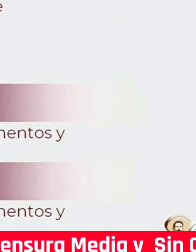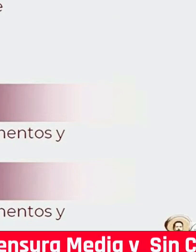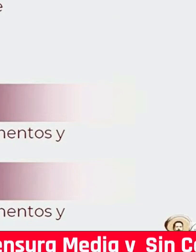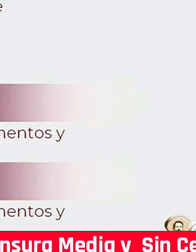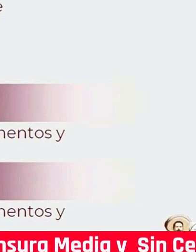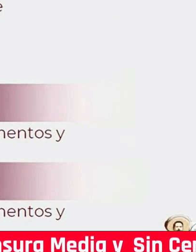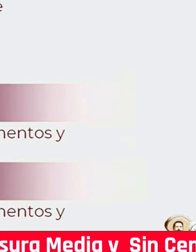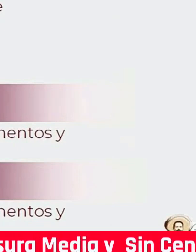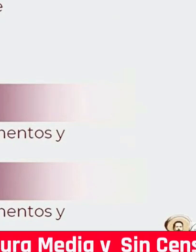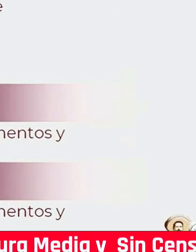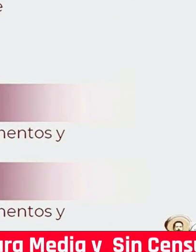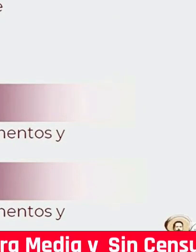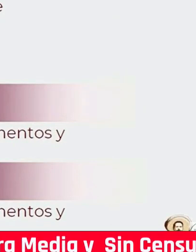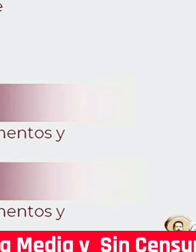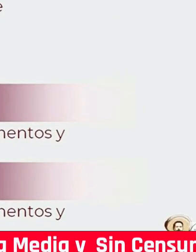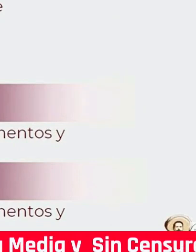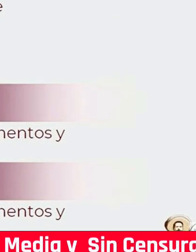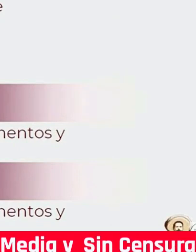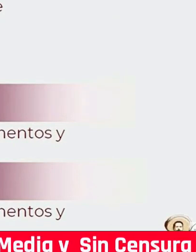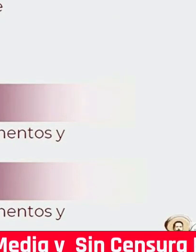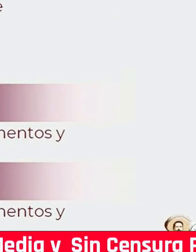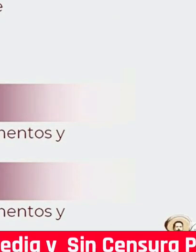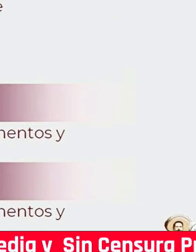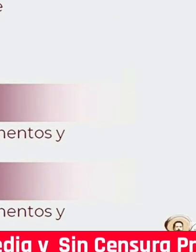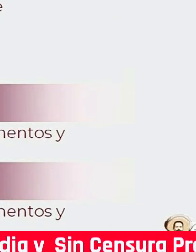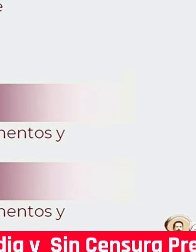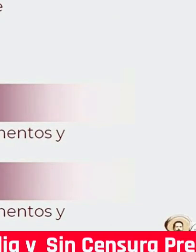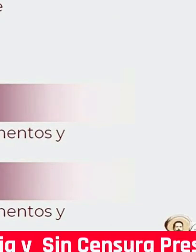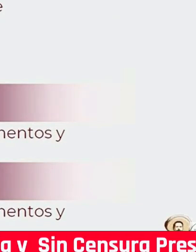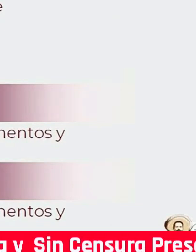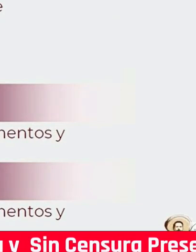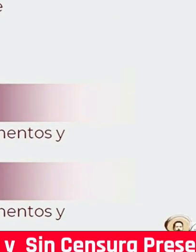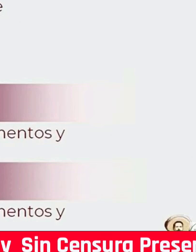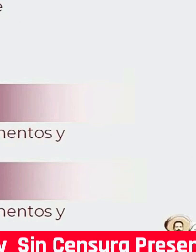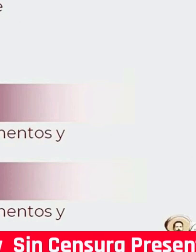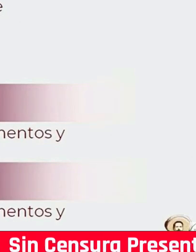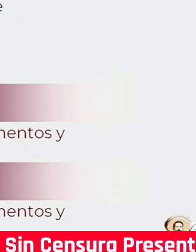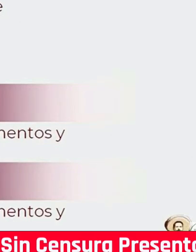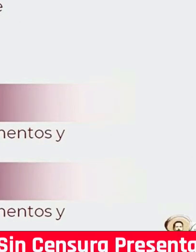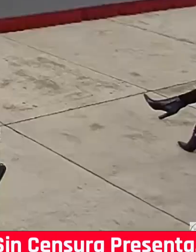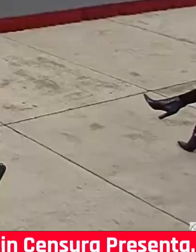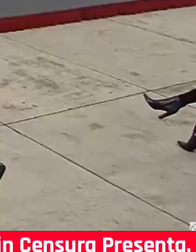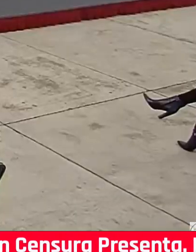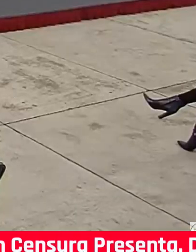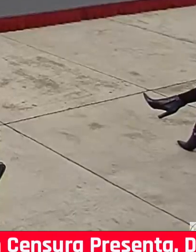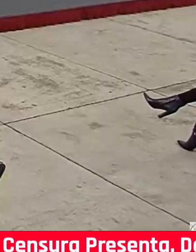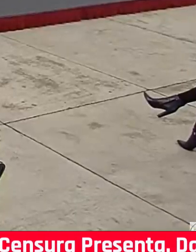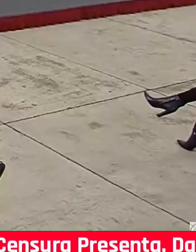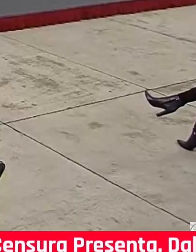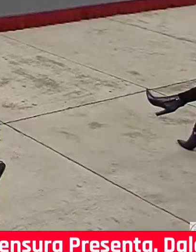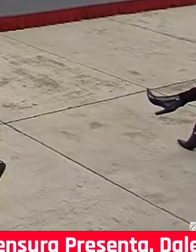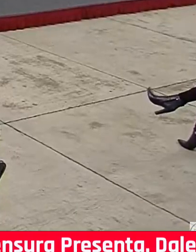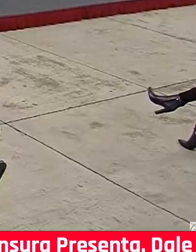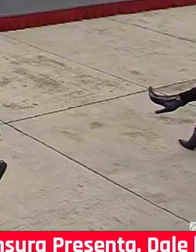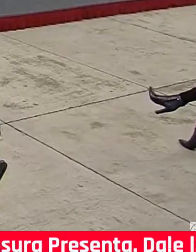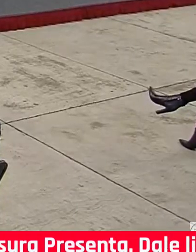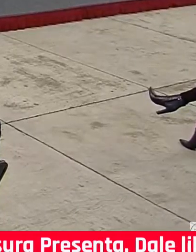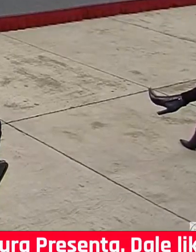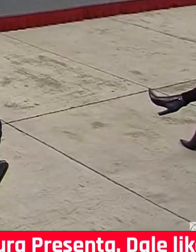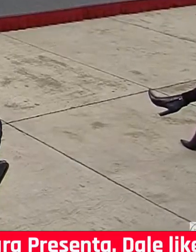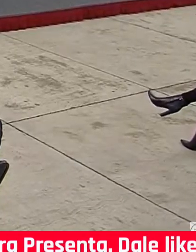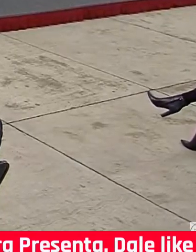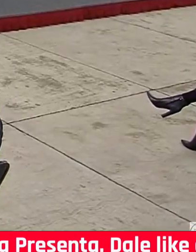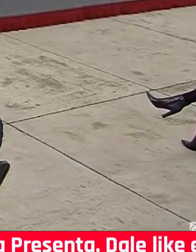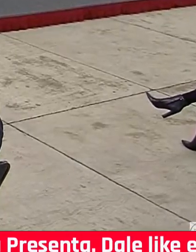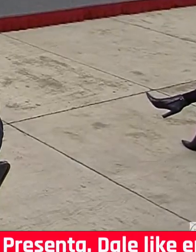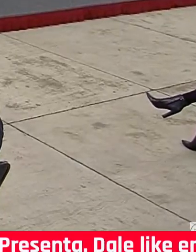nos pasamos al estado de Oaxaca, que es en el que estamos ahorita. Igualmente, 18 comunidades, duración 18 días y estos